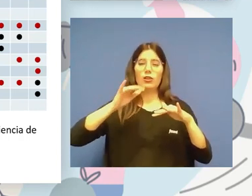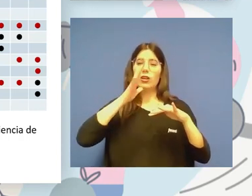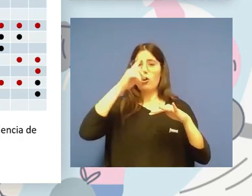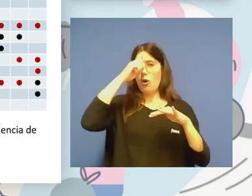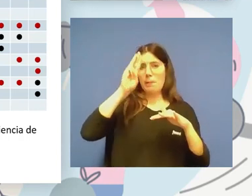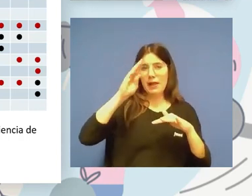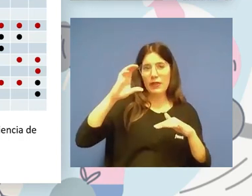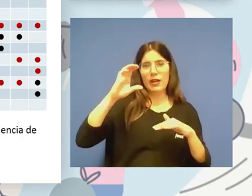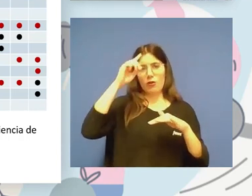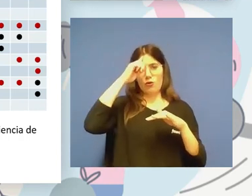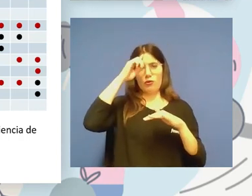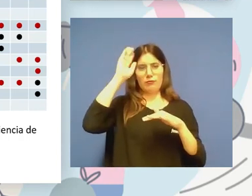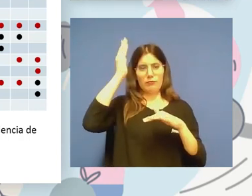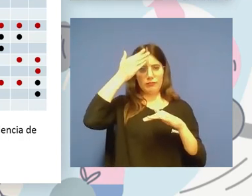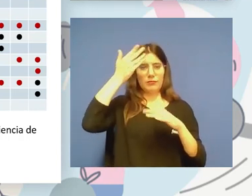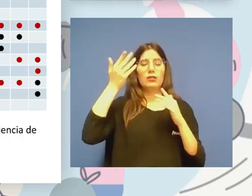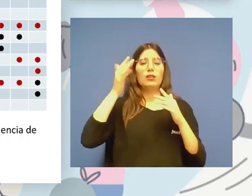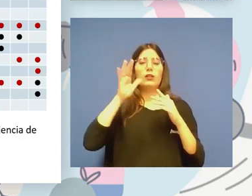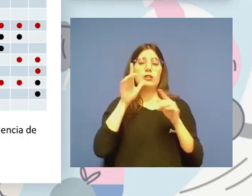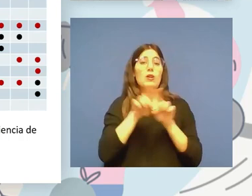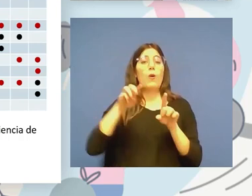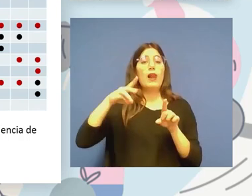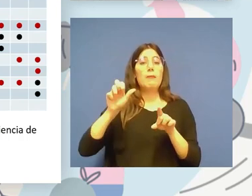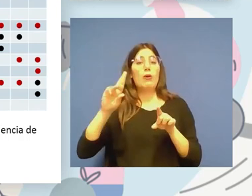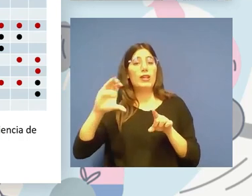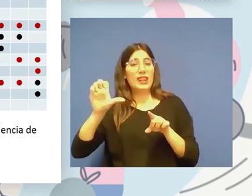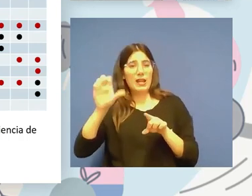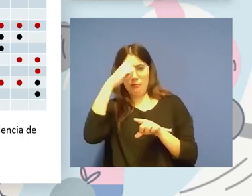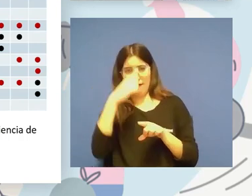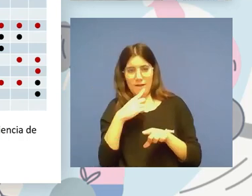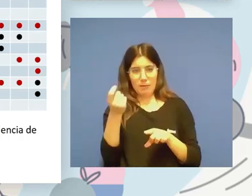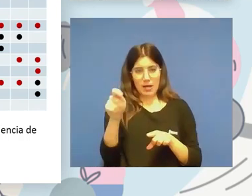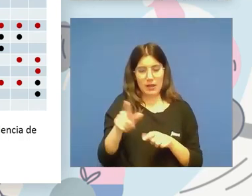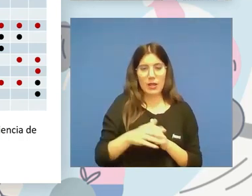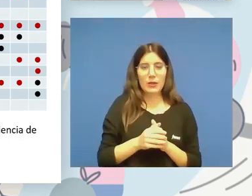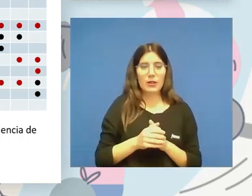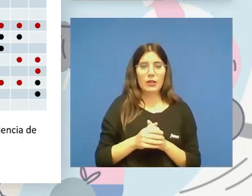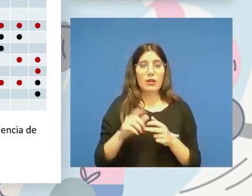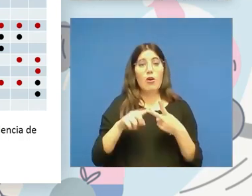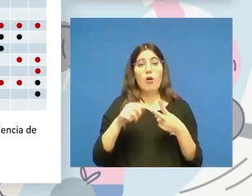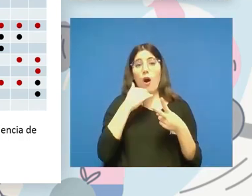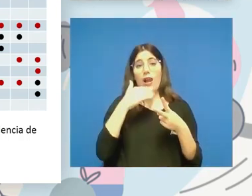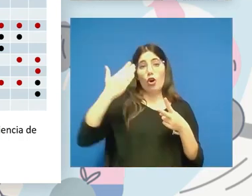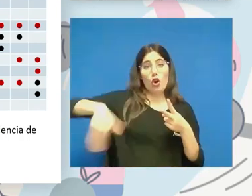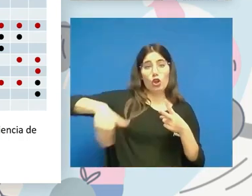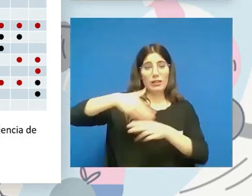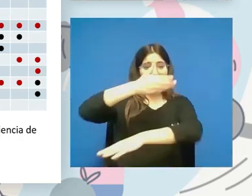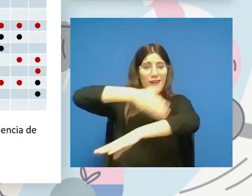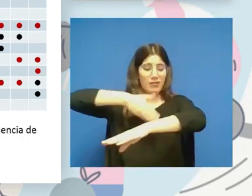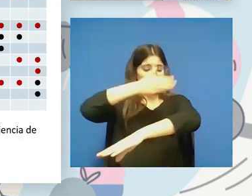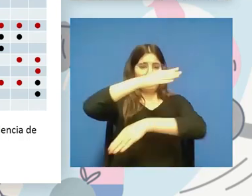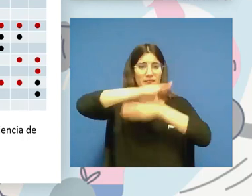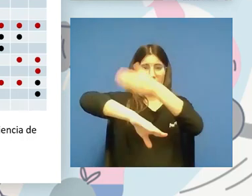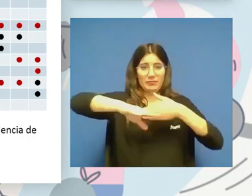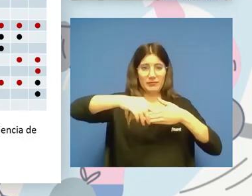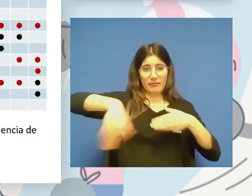daño cerebral adquirido, perfil como el de Mauriz, que hemos visto esta mañana, déficit de extremidades, como puede ser una amputación, déficit de